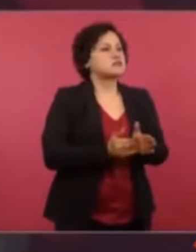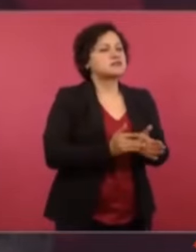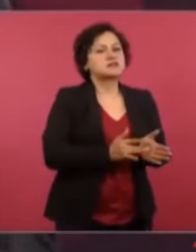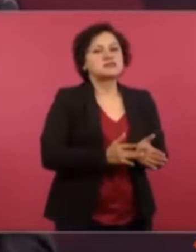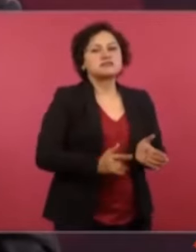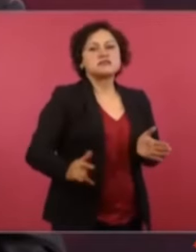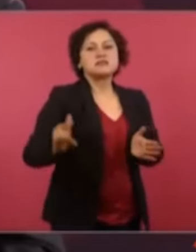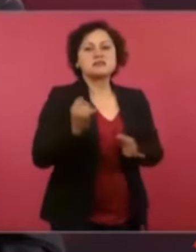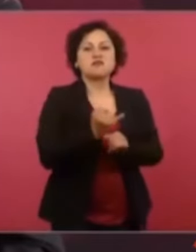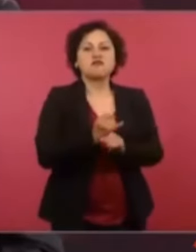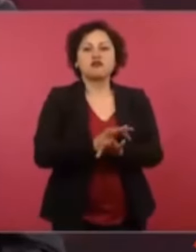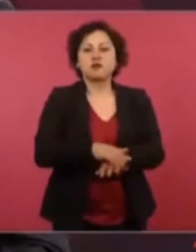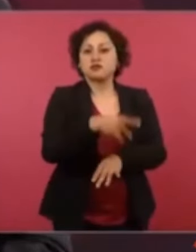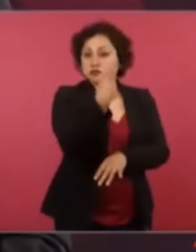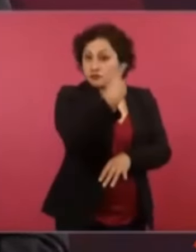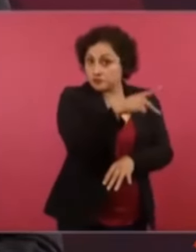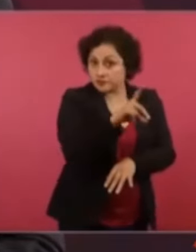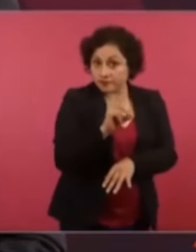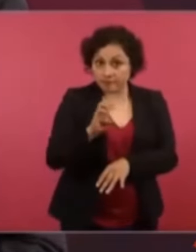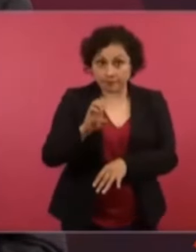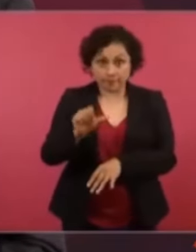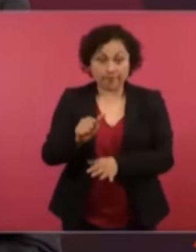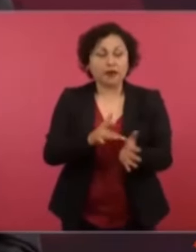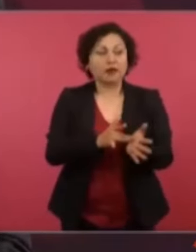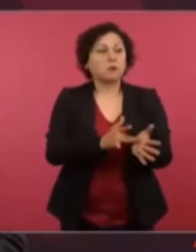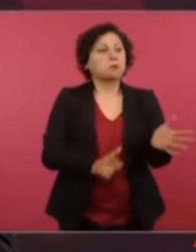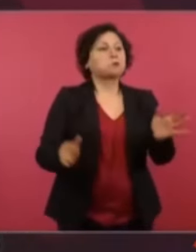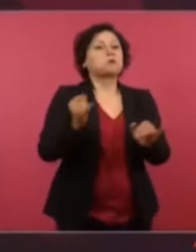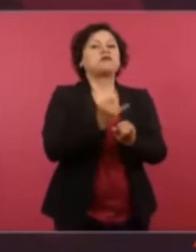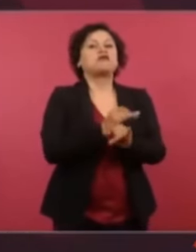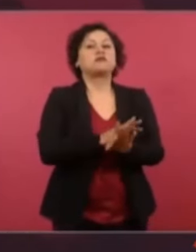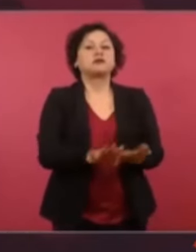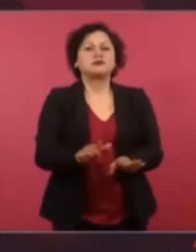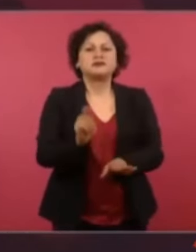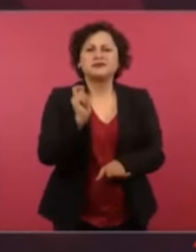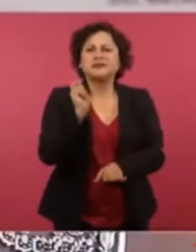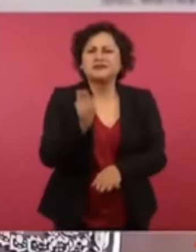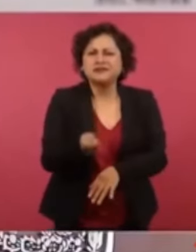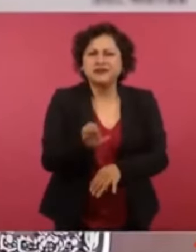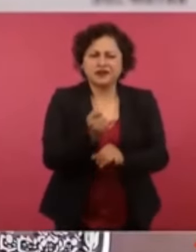información falsa,